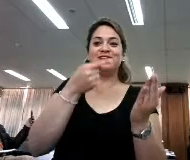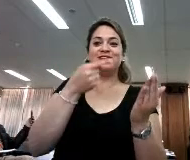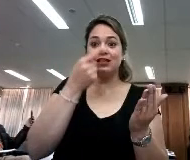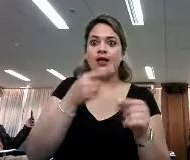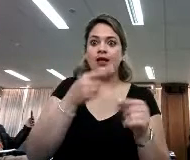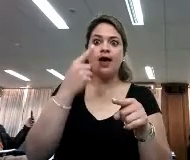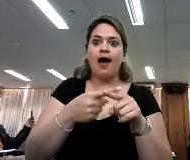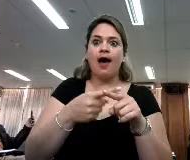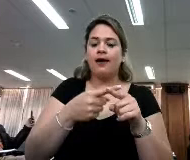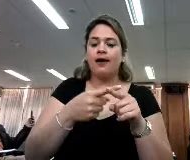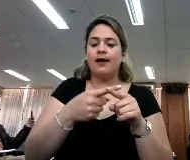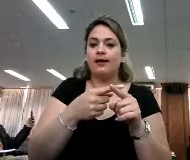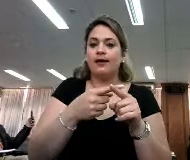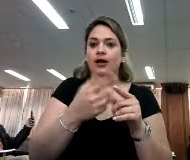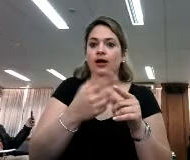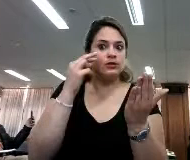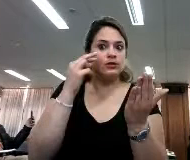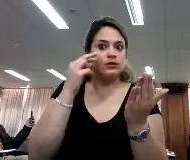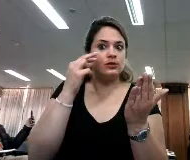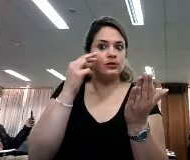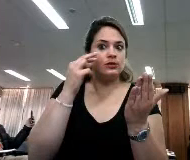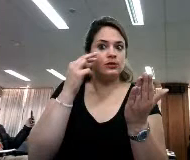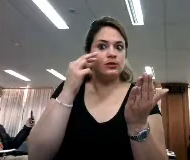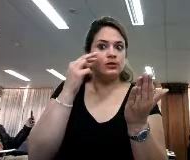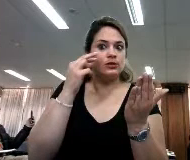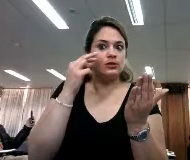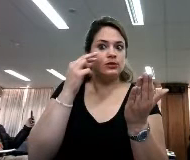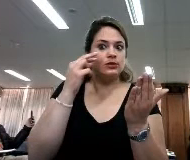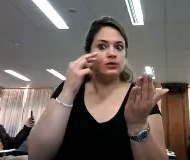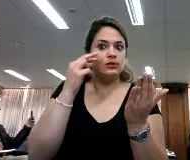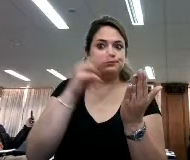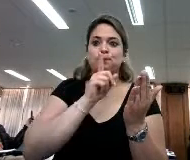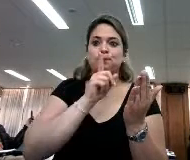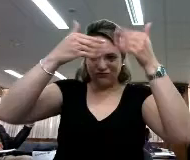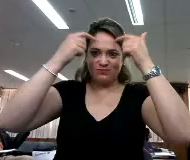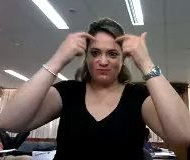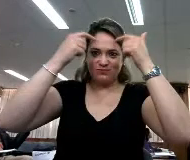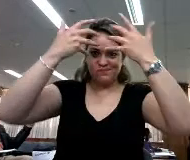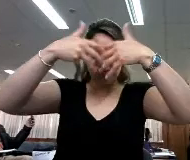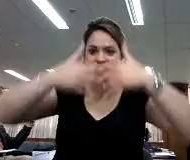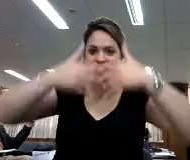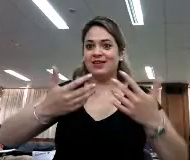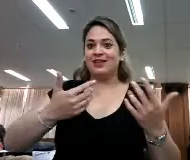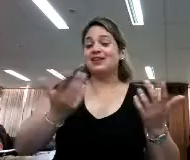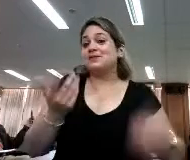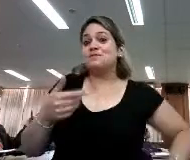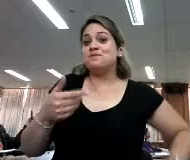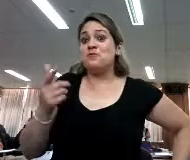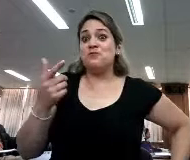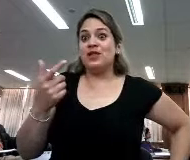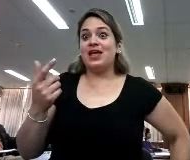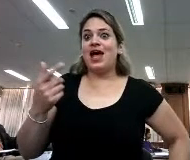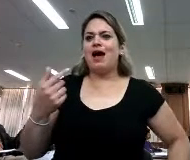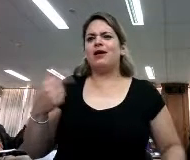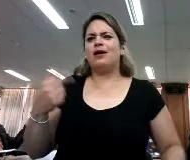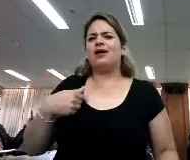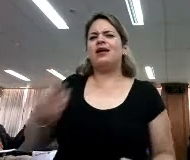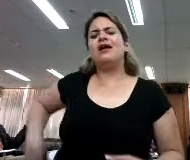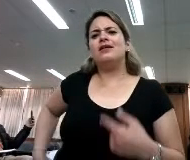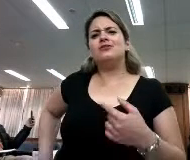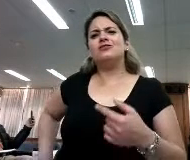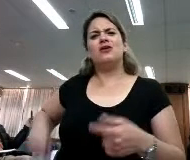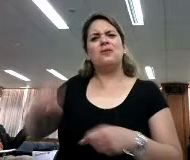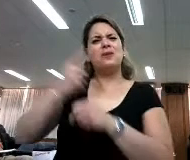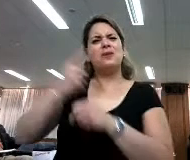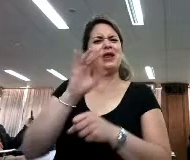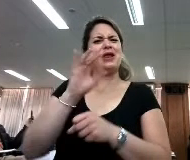de leer en silencio y lo que nos implica y esta cabecita interna, que yo no lo había concebido hasta que leí un artículo que luego les